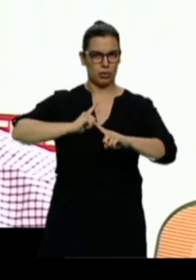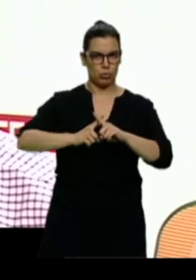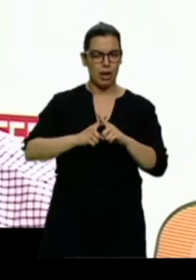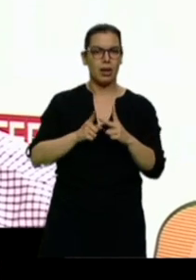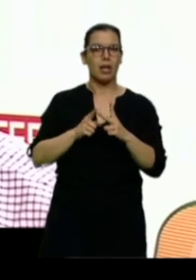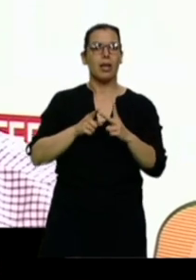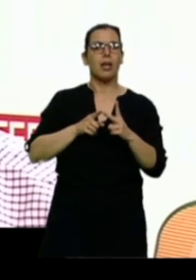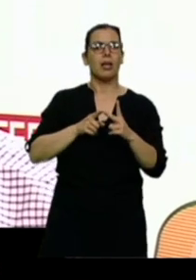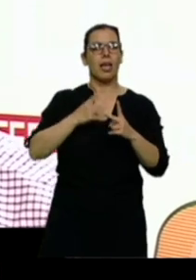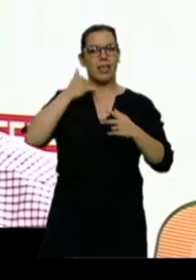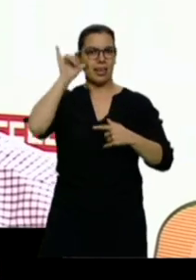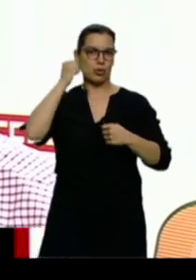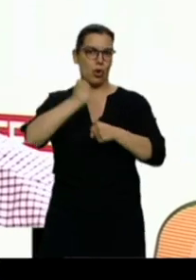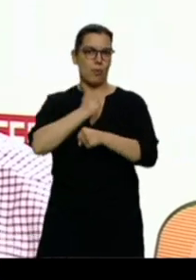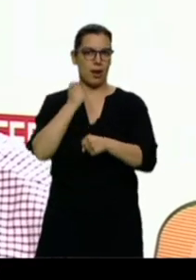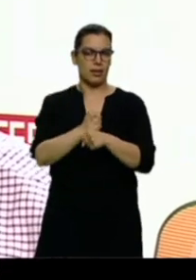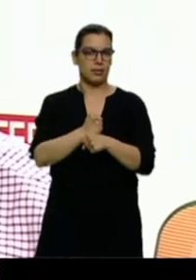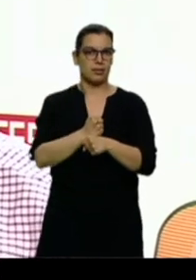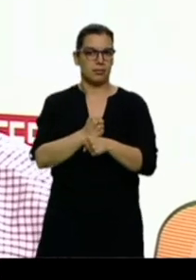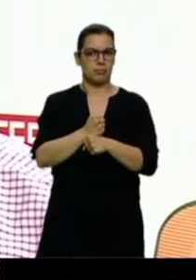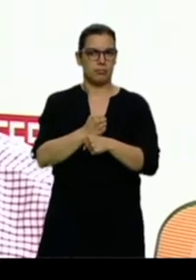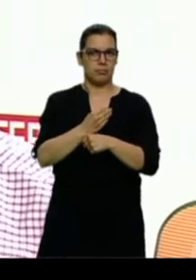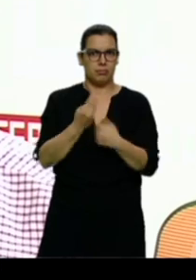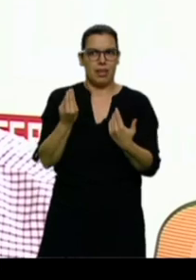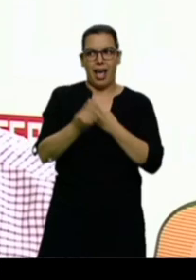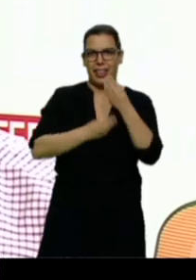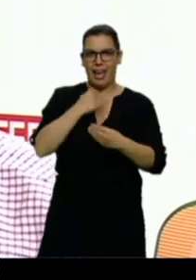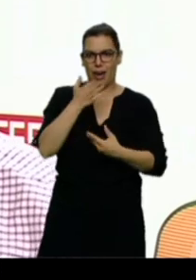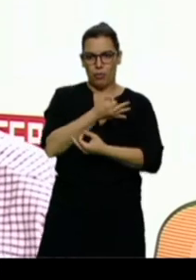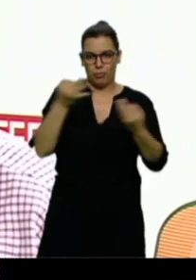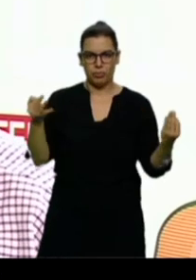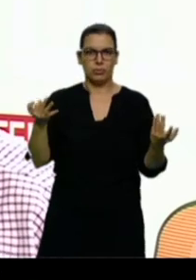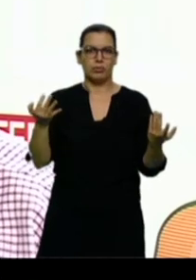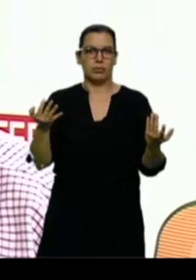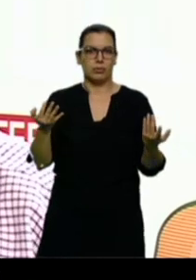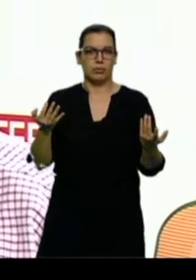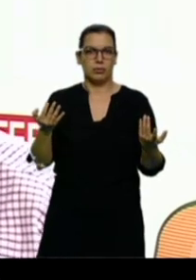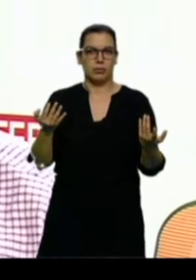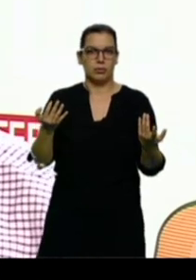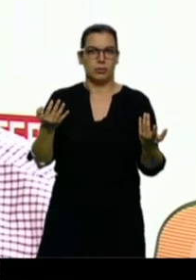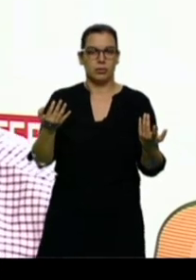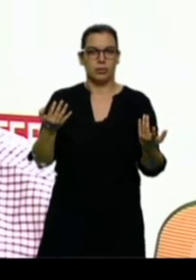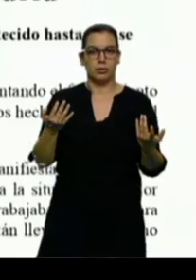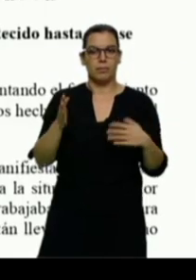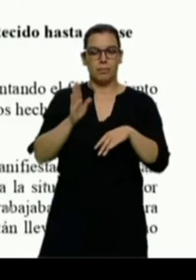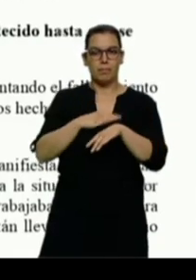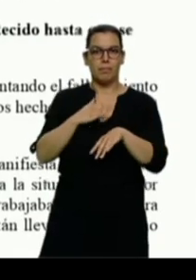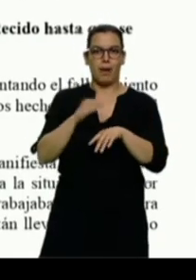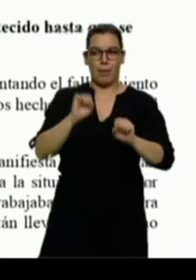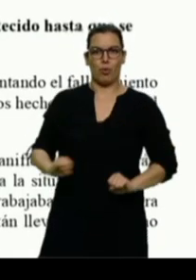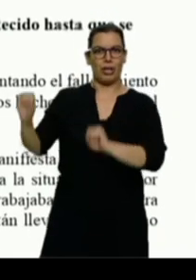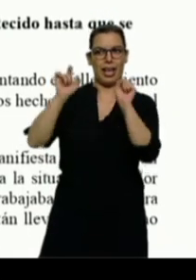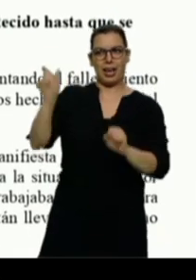de riesgos laborales y haber tomado medidas efectivas que hubieran supuesto la protección de esta trabajadora. El